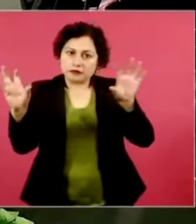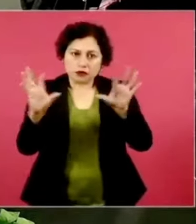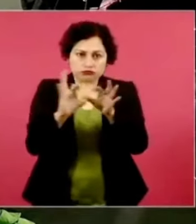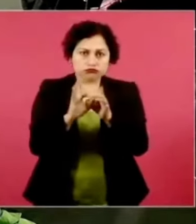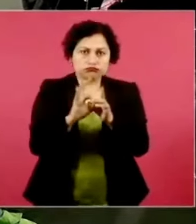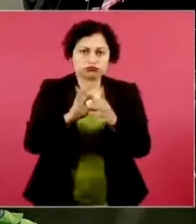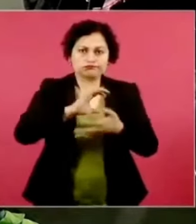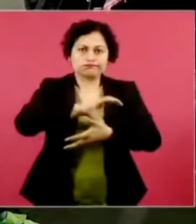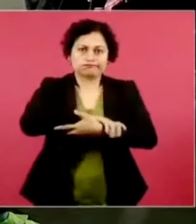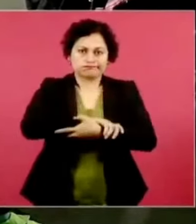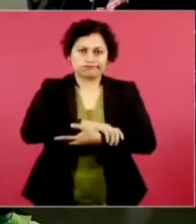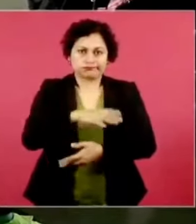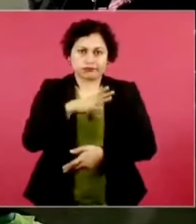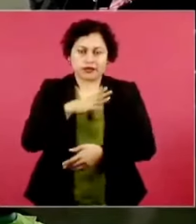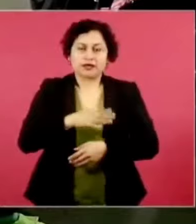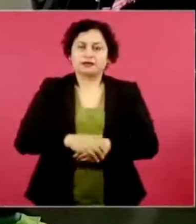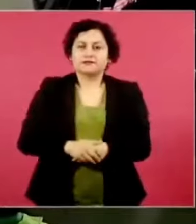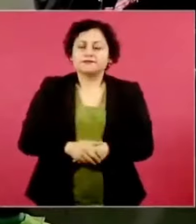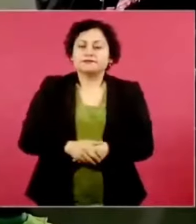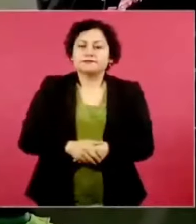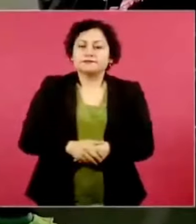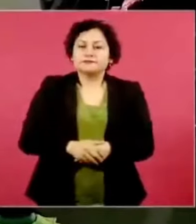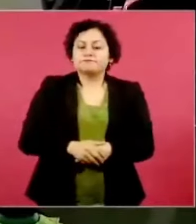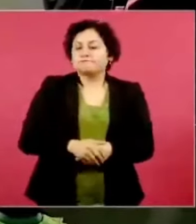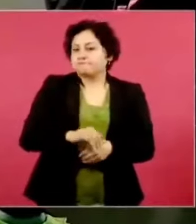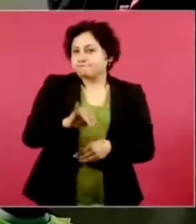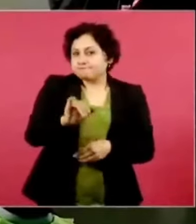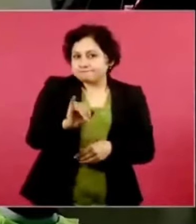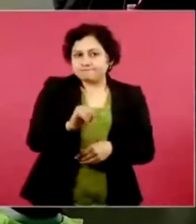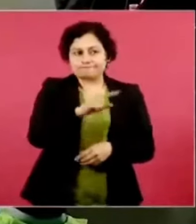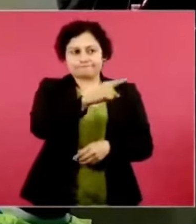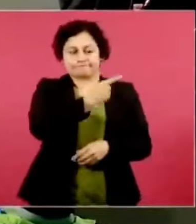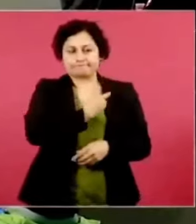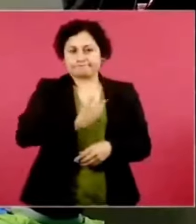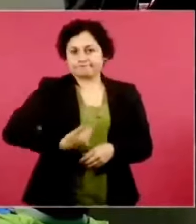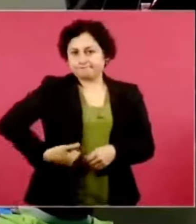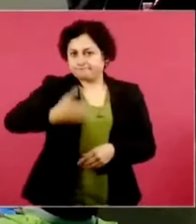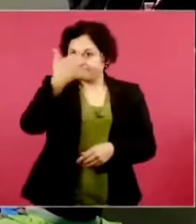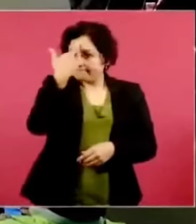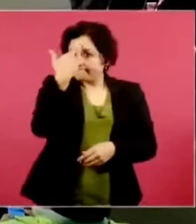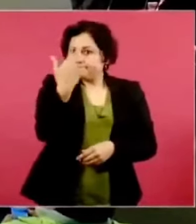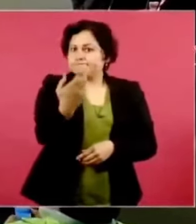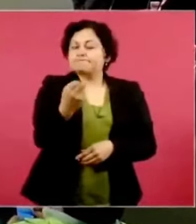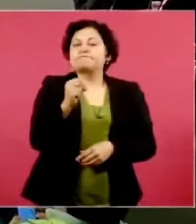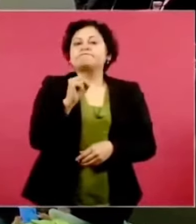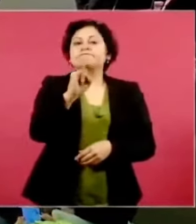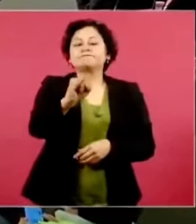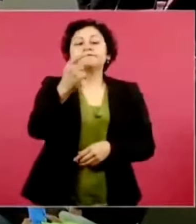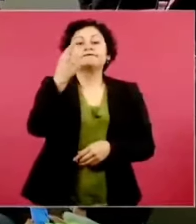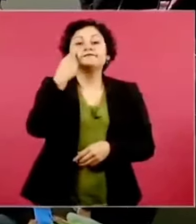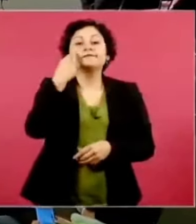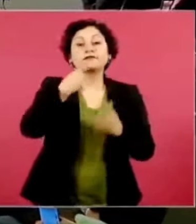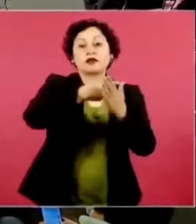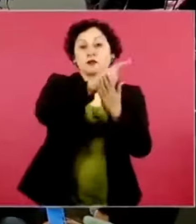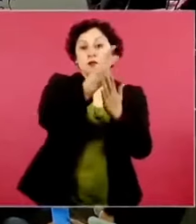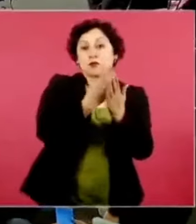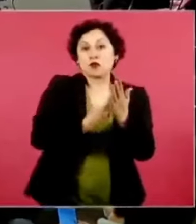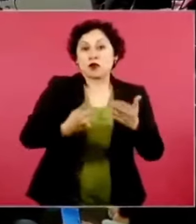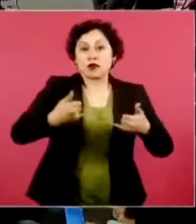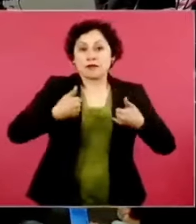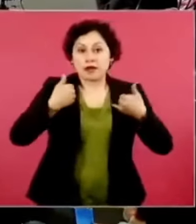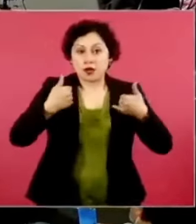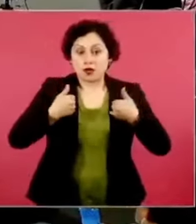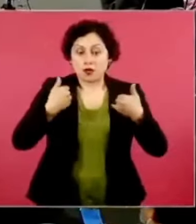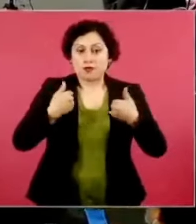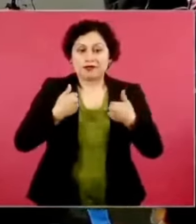Bien, pues sí, efectivamente, como menciona el presidente, lo importante del programa es que, como es un programa de